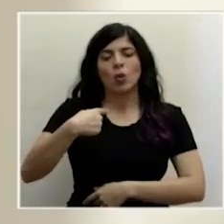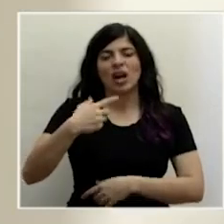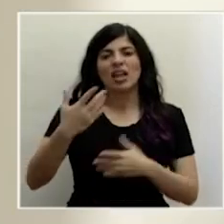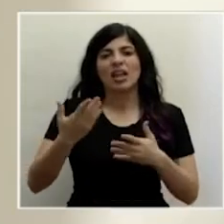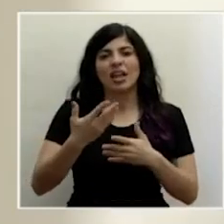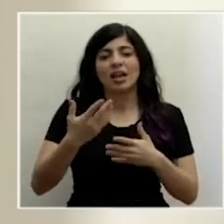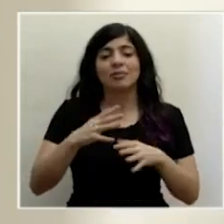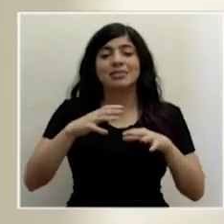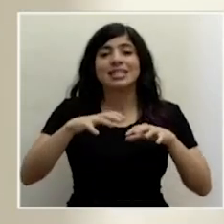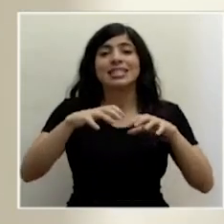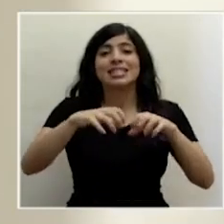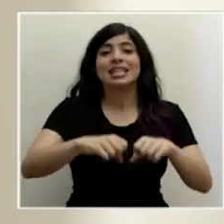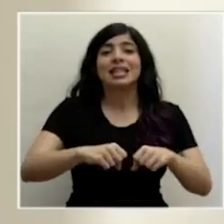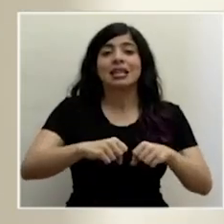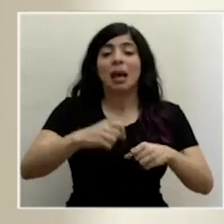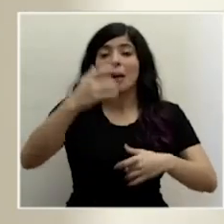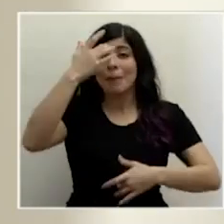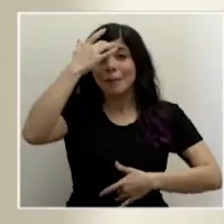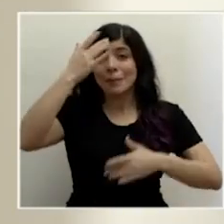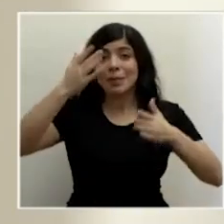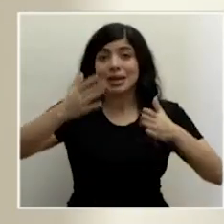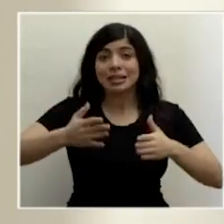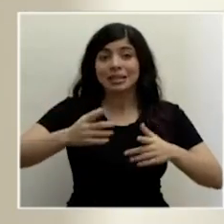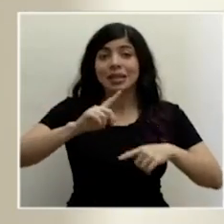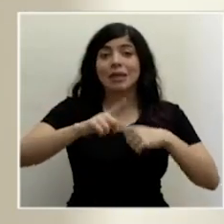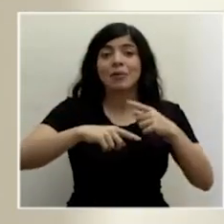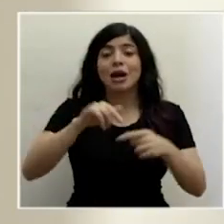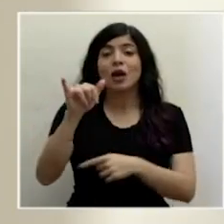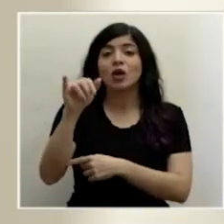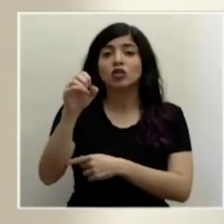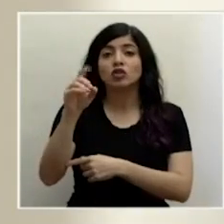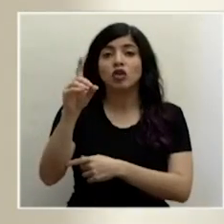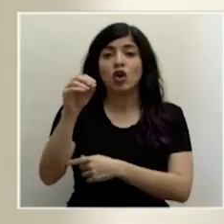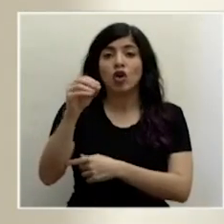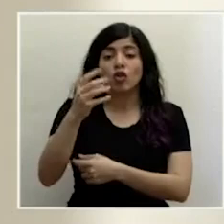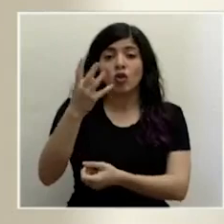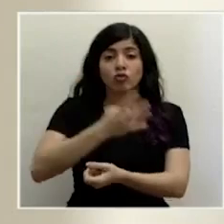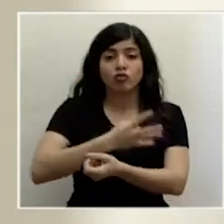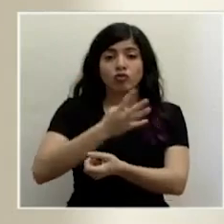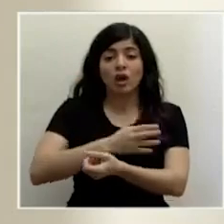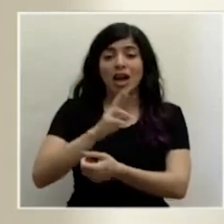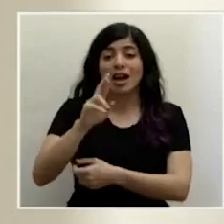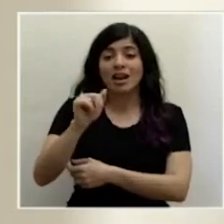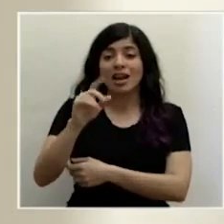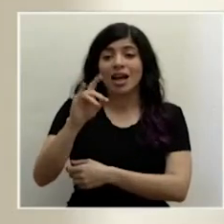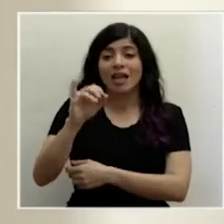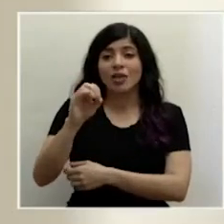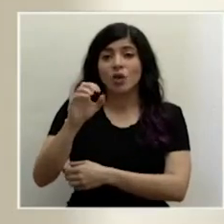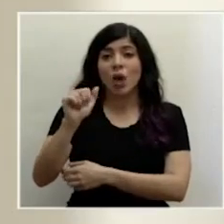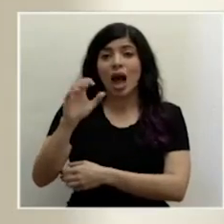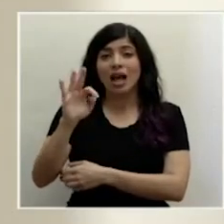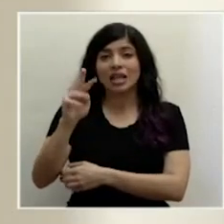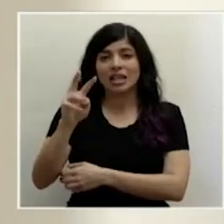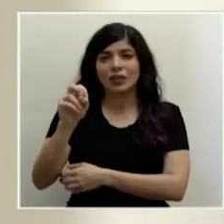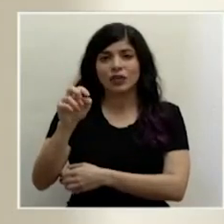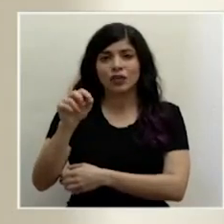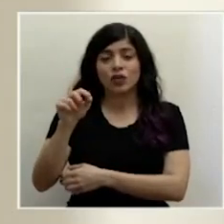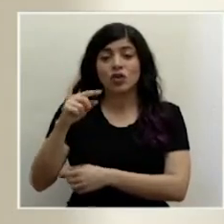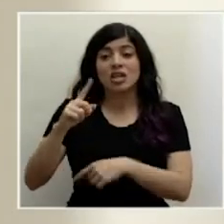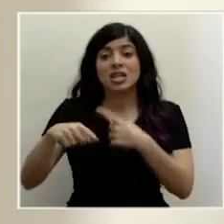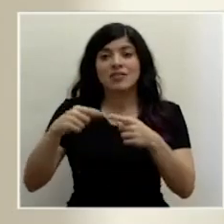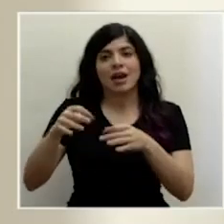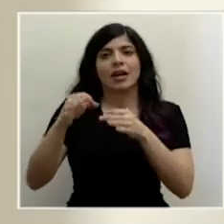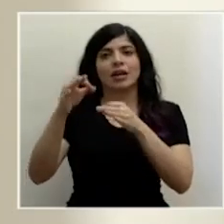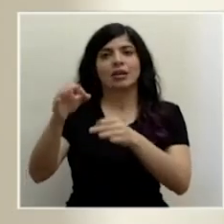las citas de los pacientes que iban a recibir yodo radioactivo. El yodo radioactivo es una sustancia que se utiliza